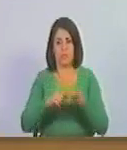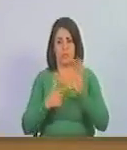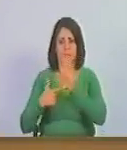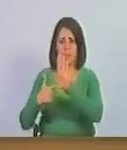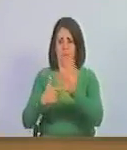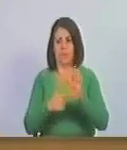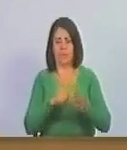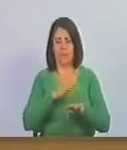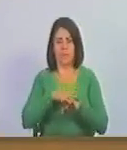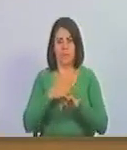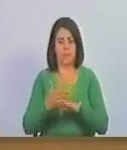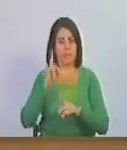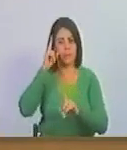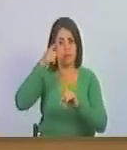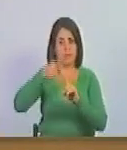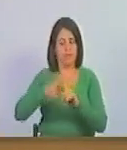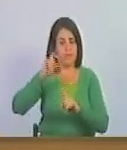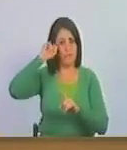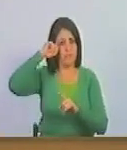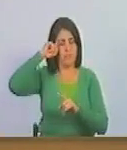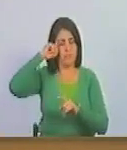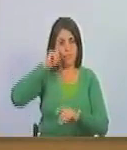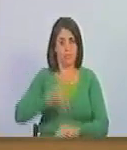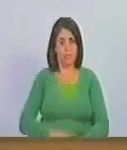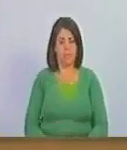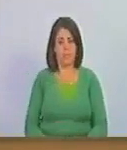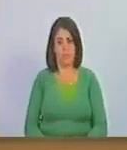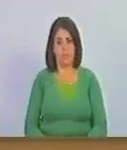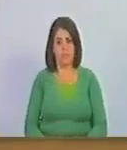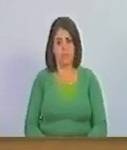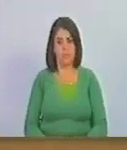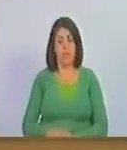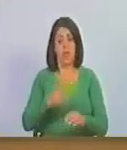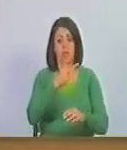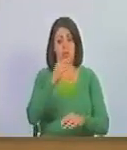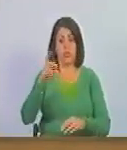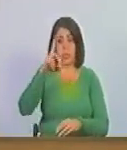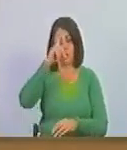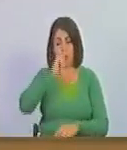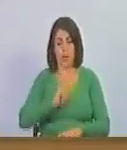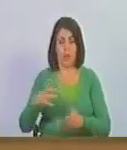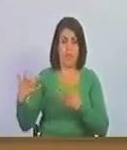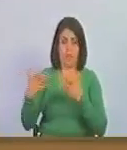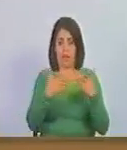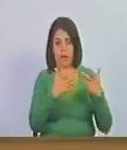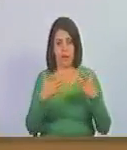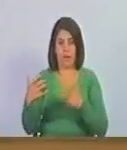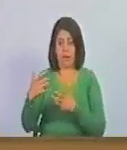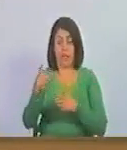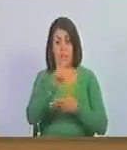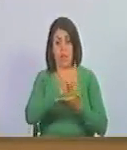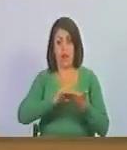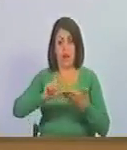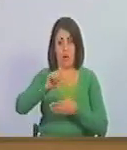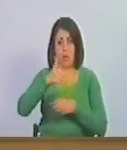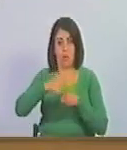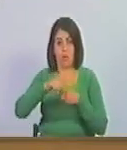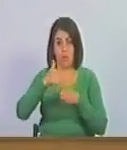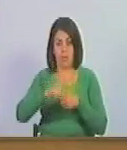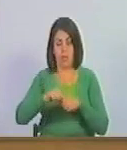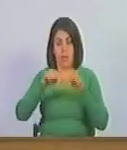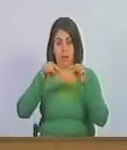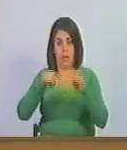de la batalla naval del lago de